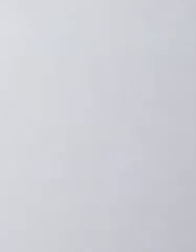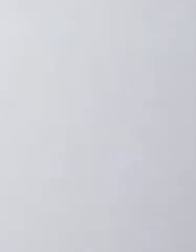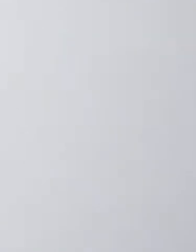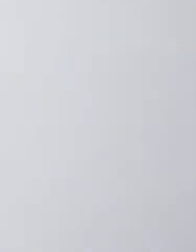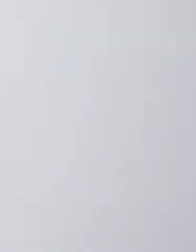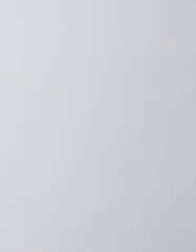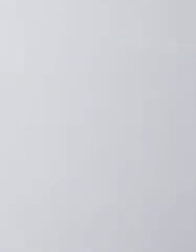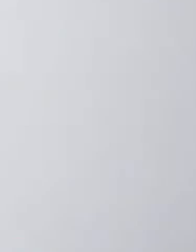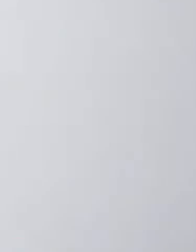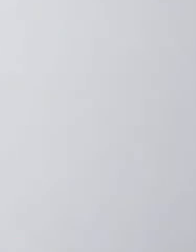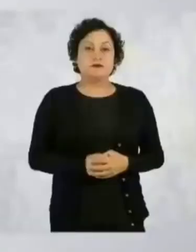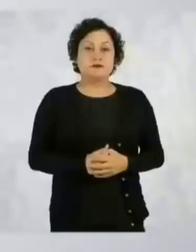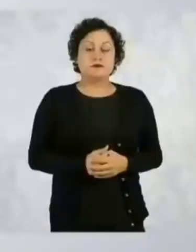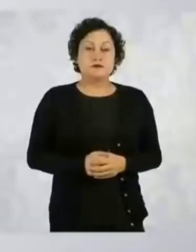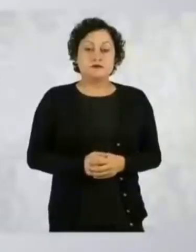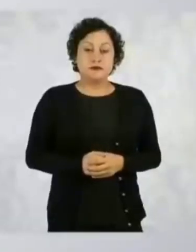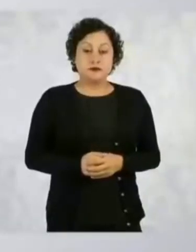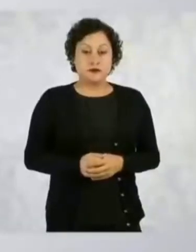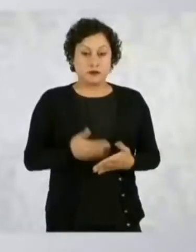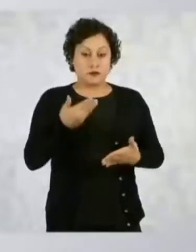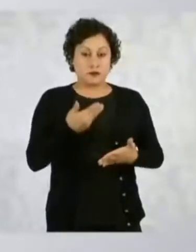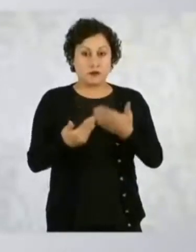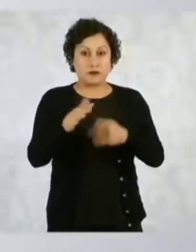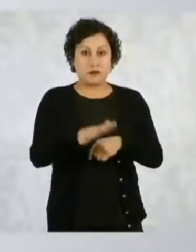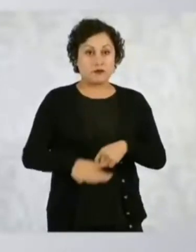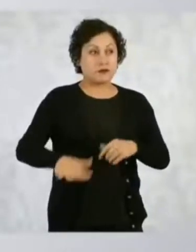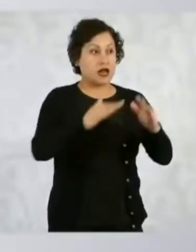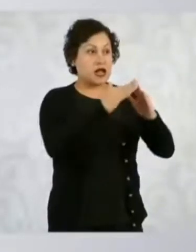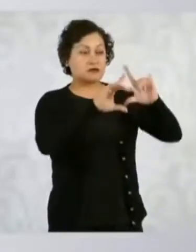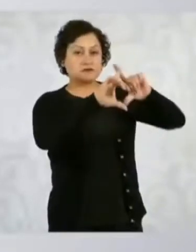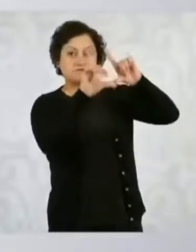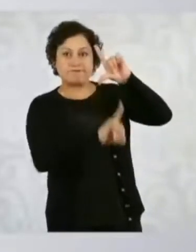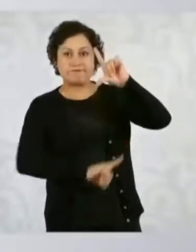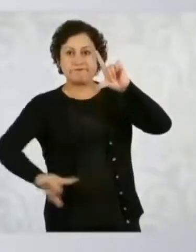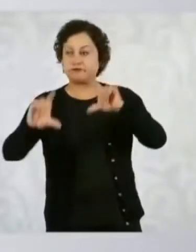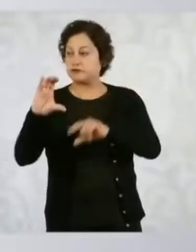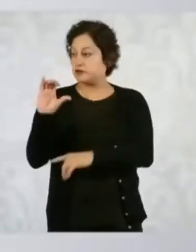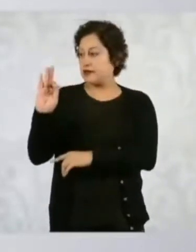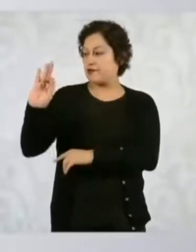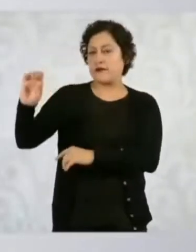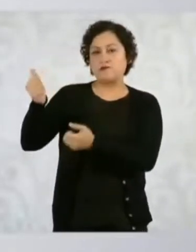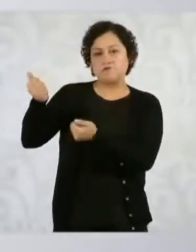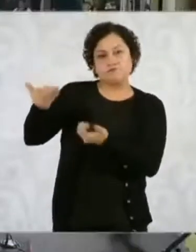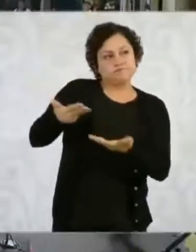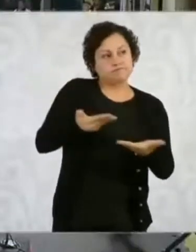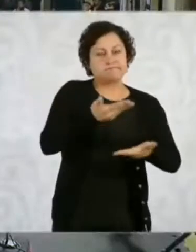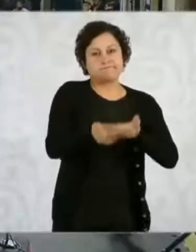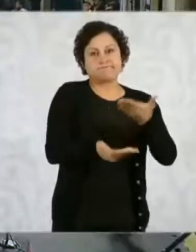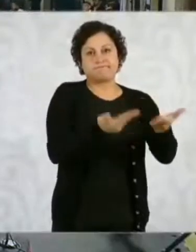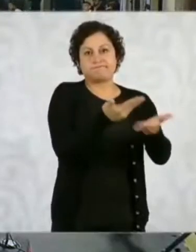llevar esa energía eléctrica a todos los hogares de todo el país. Y en el caso de